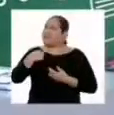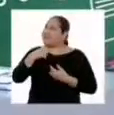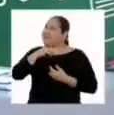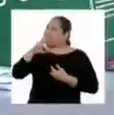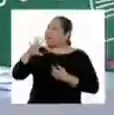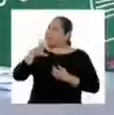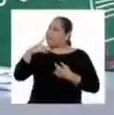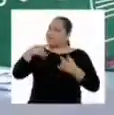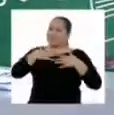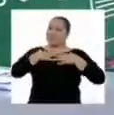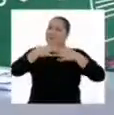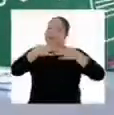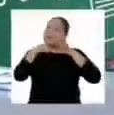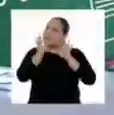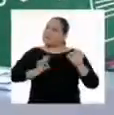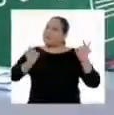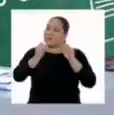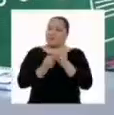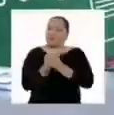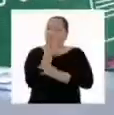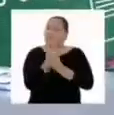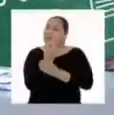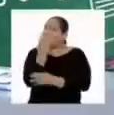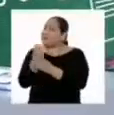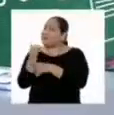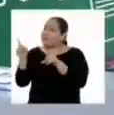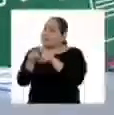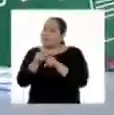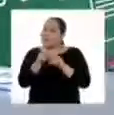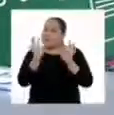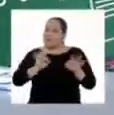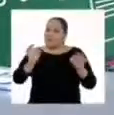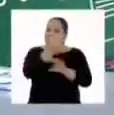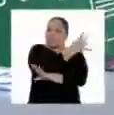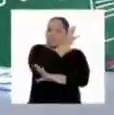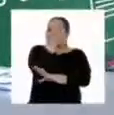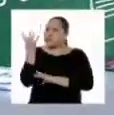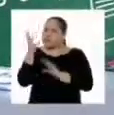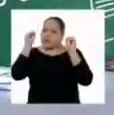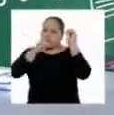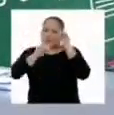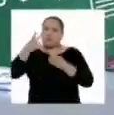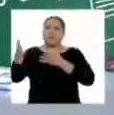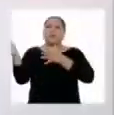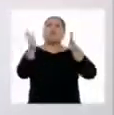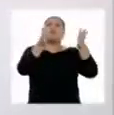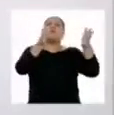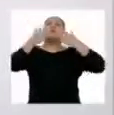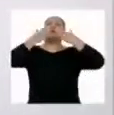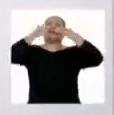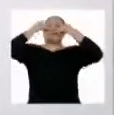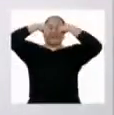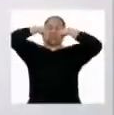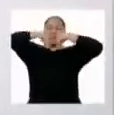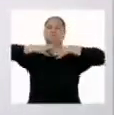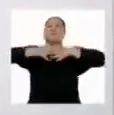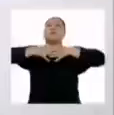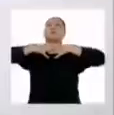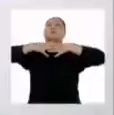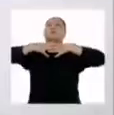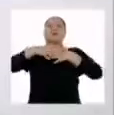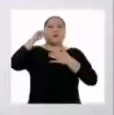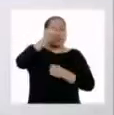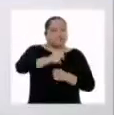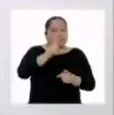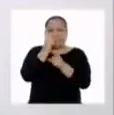respiración y de lo importantes que son las plantas y en especial los bosques para la producción del oxígeno que respiramos. Tienes mucha razón.